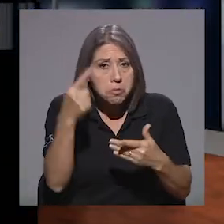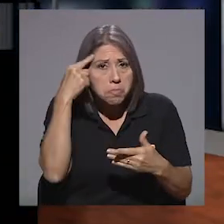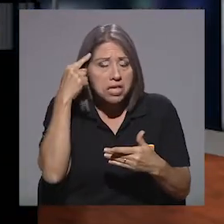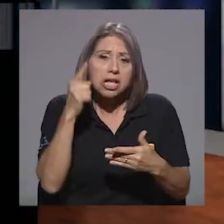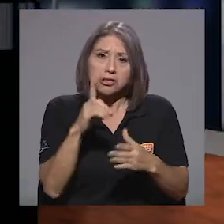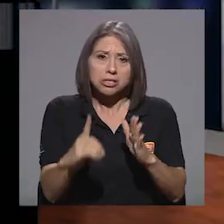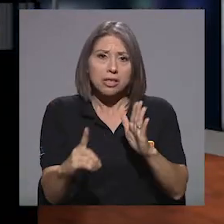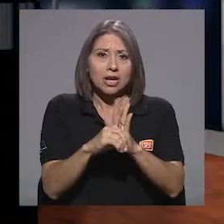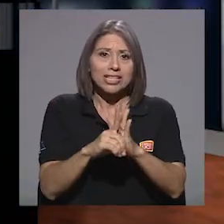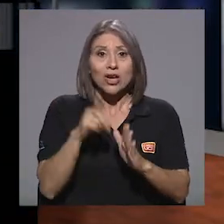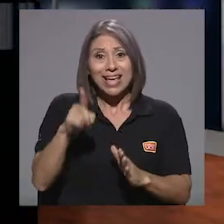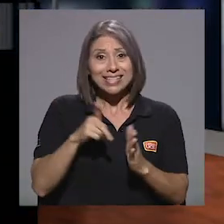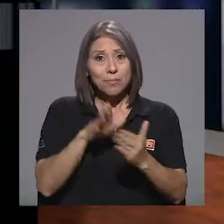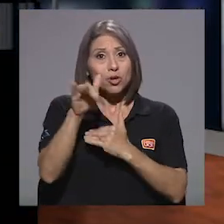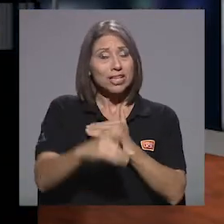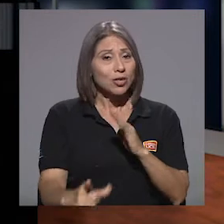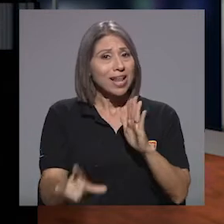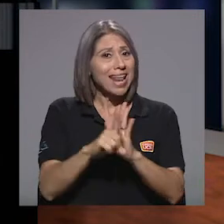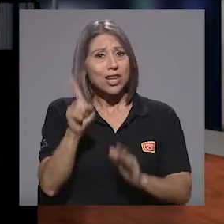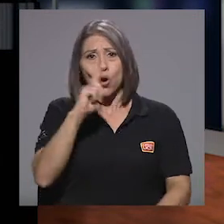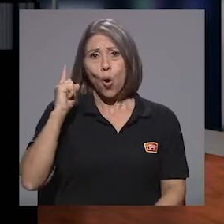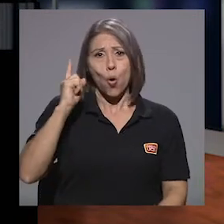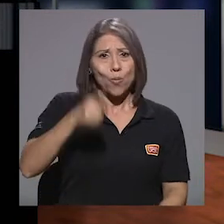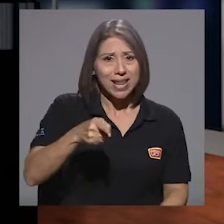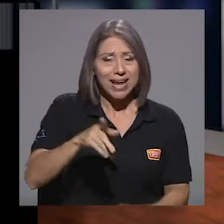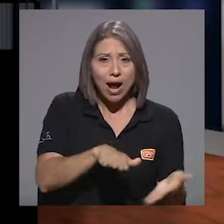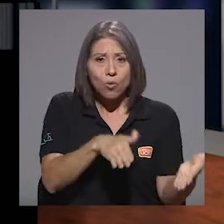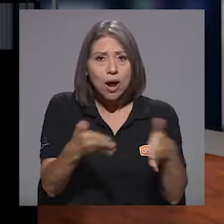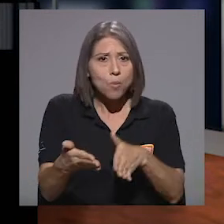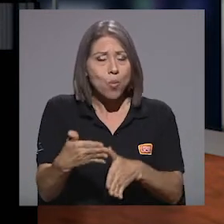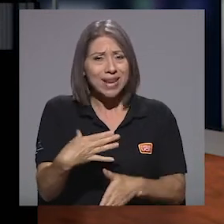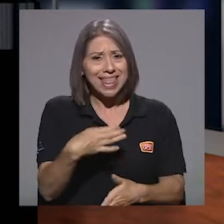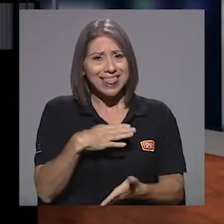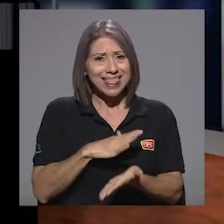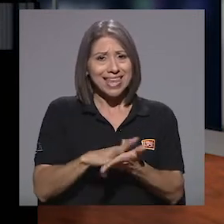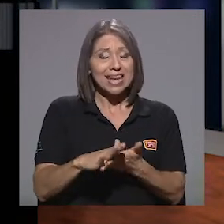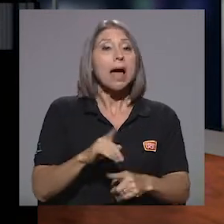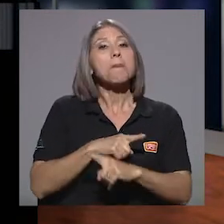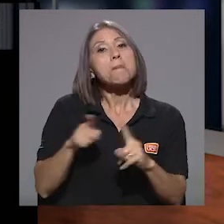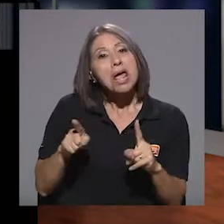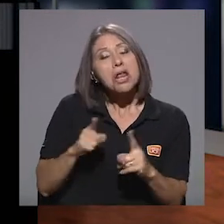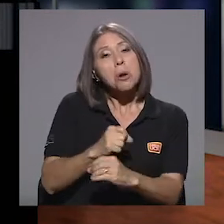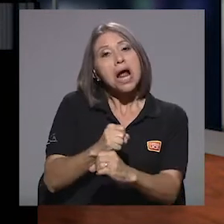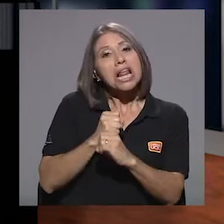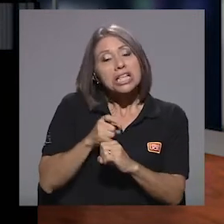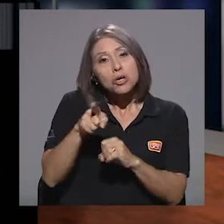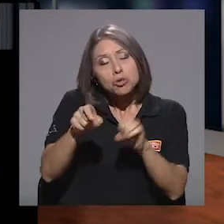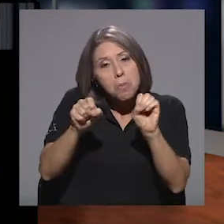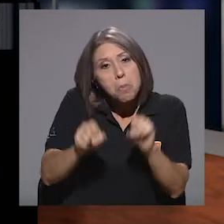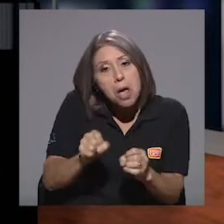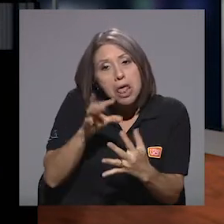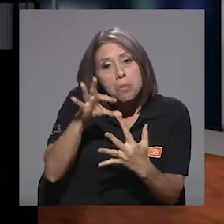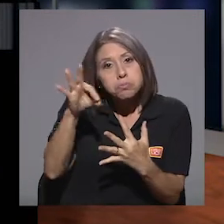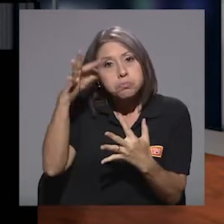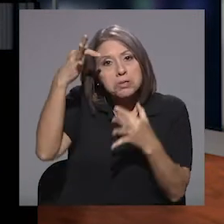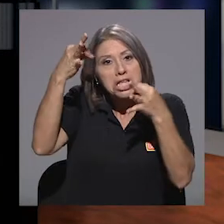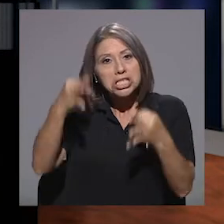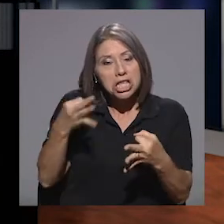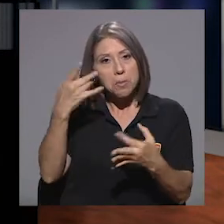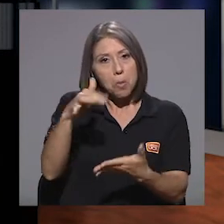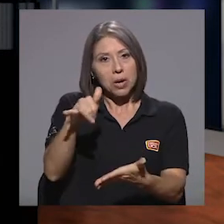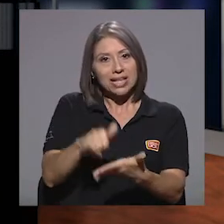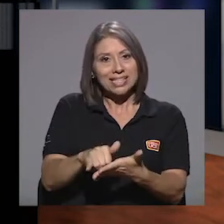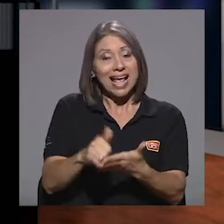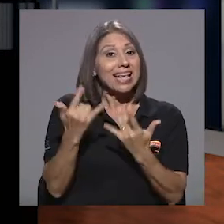obliga a nadie a una muerte digna, pero sí garantiza la posibilidad de optar por ella. Esperemos que lo